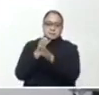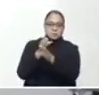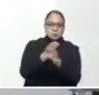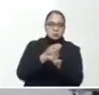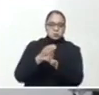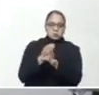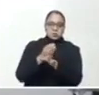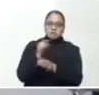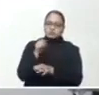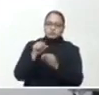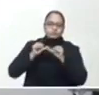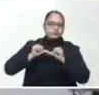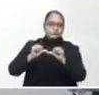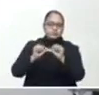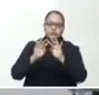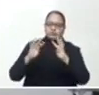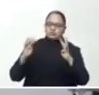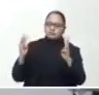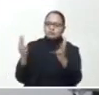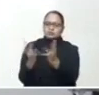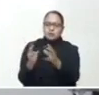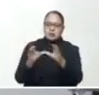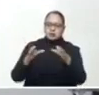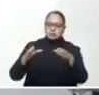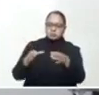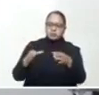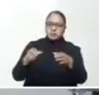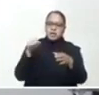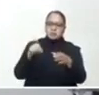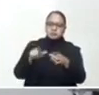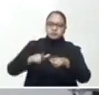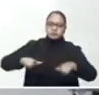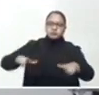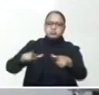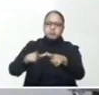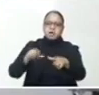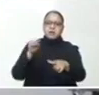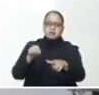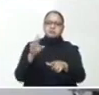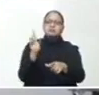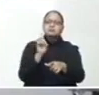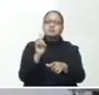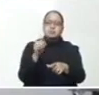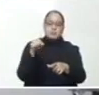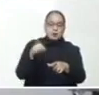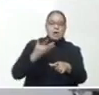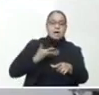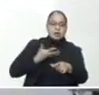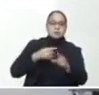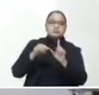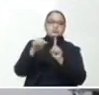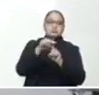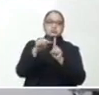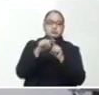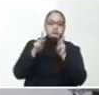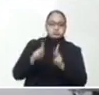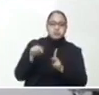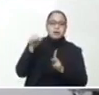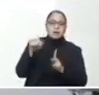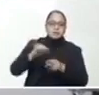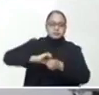mantiene cercos epidemiológicos en las zonas que tienen casos confirmados, a fin de aplicar las medidas de